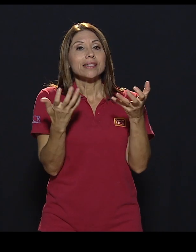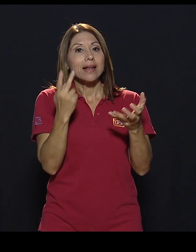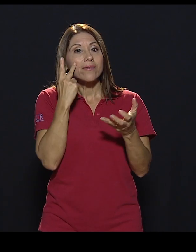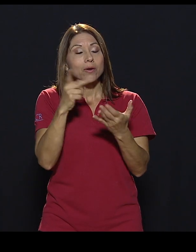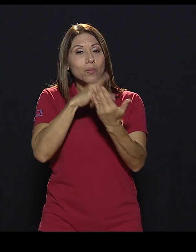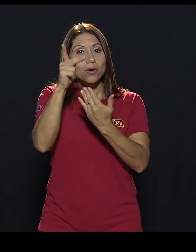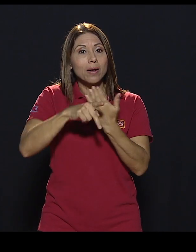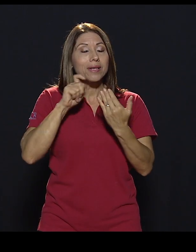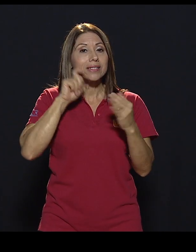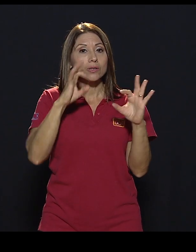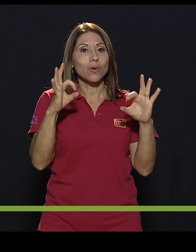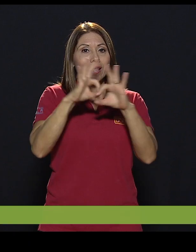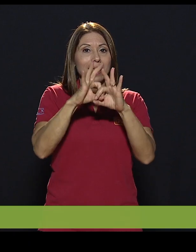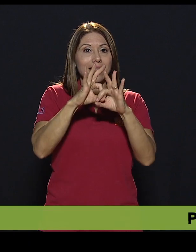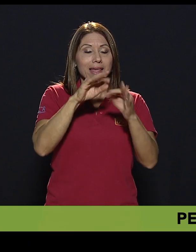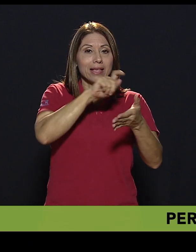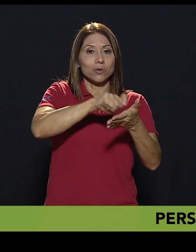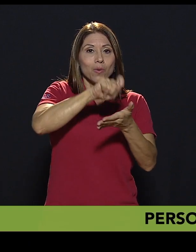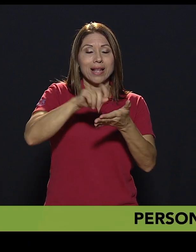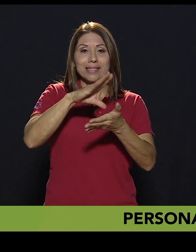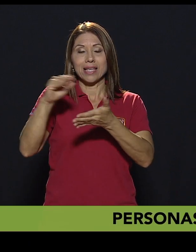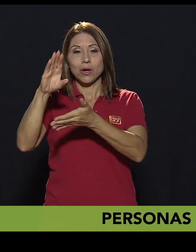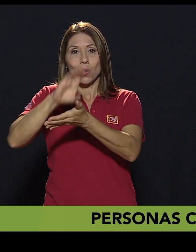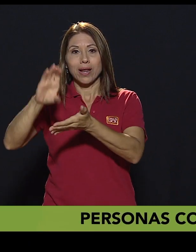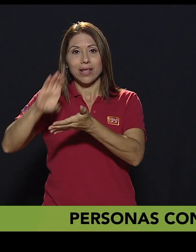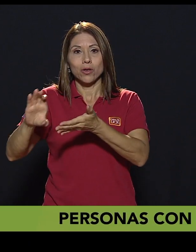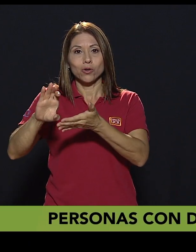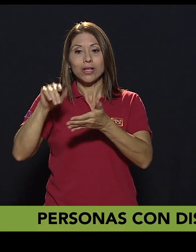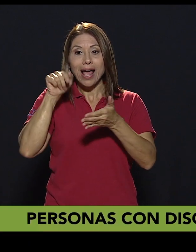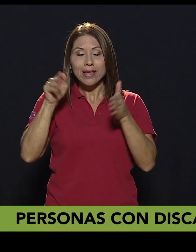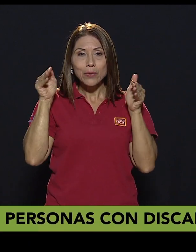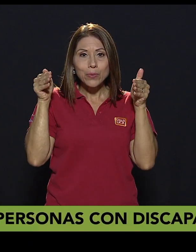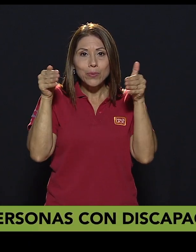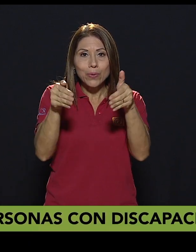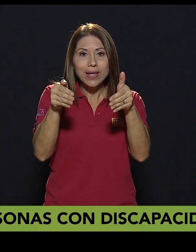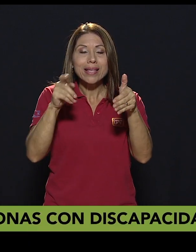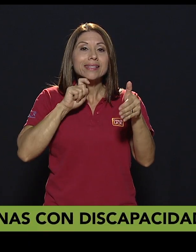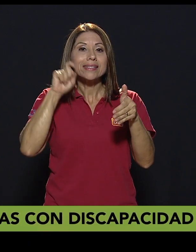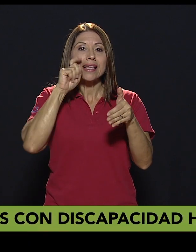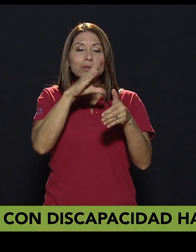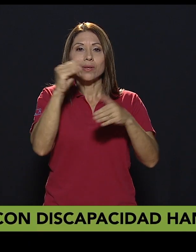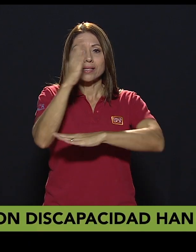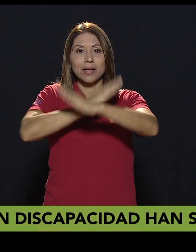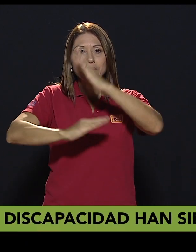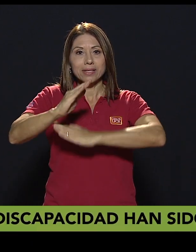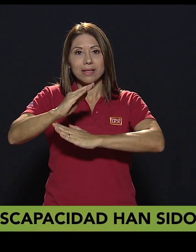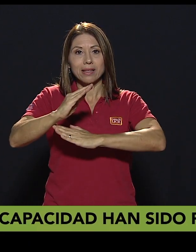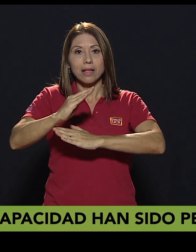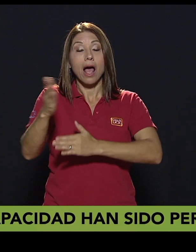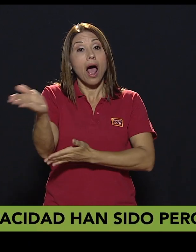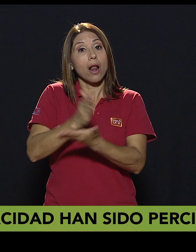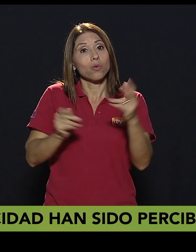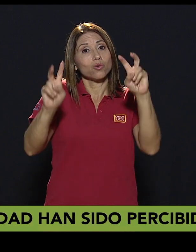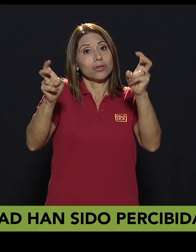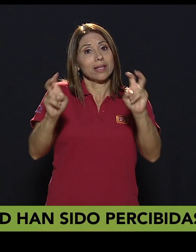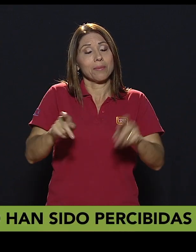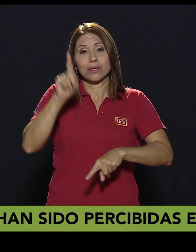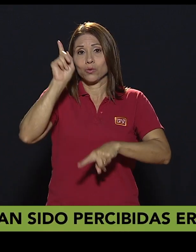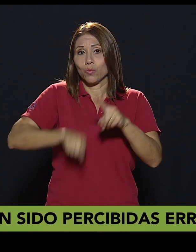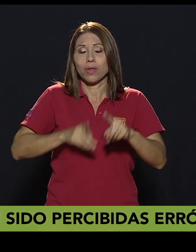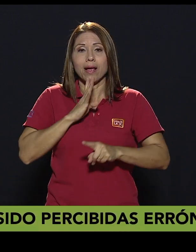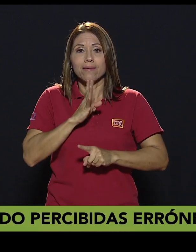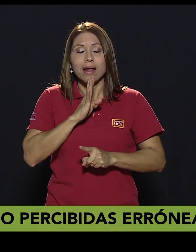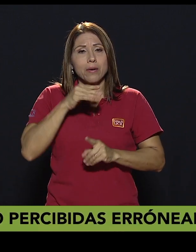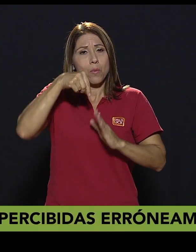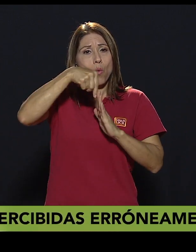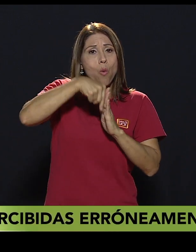escuelas y colegios que aborde el tema de sexo y discapacidad. Y si bien habrán temas que no se podrán hablar tan profundamente o